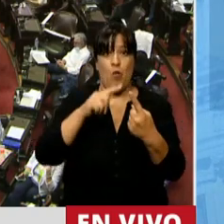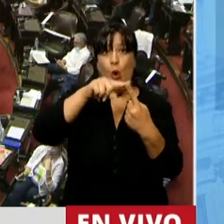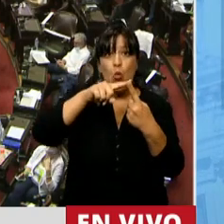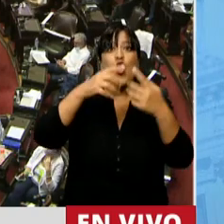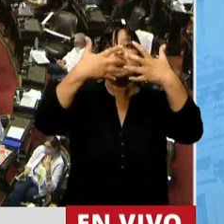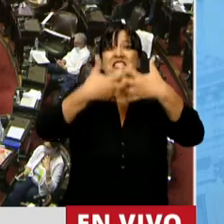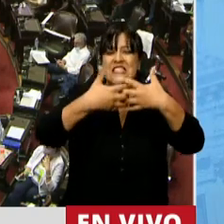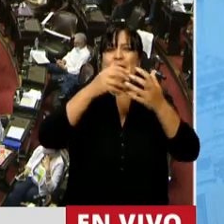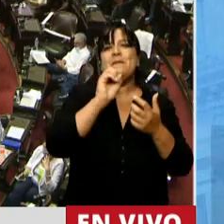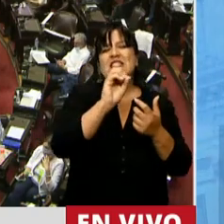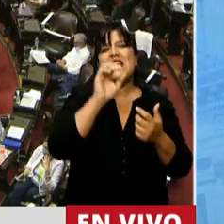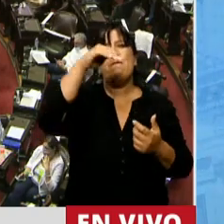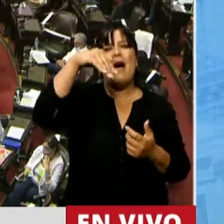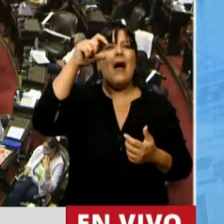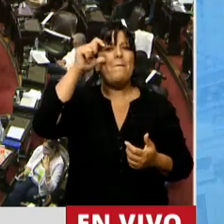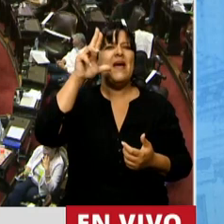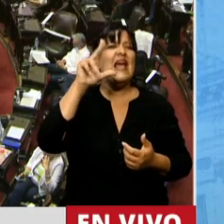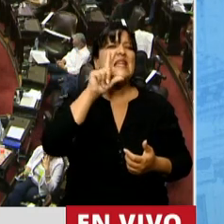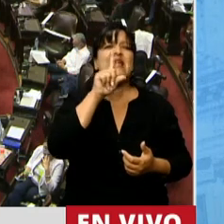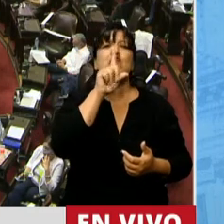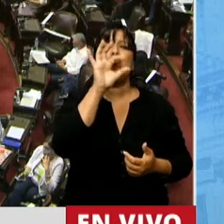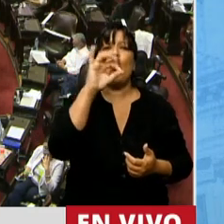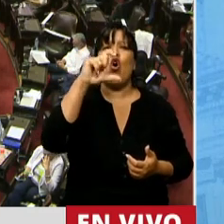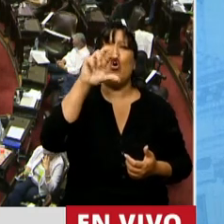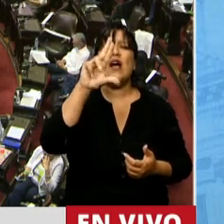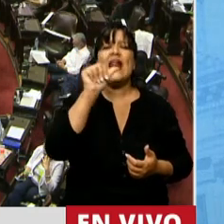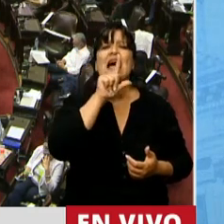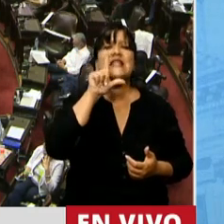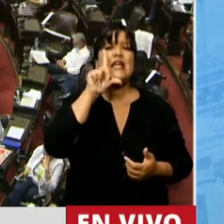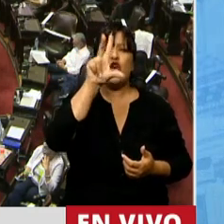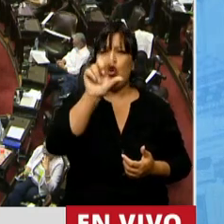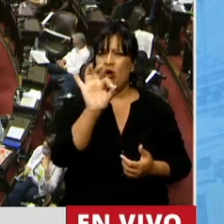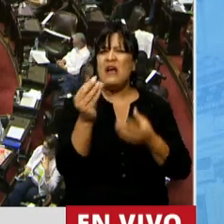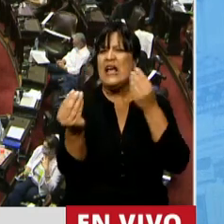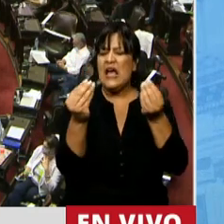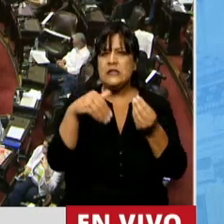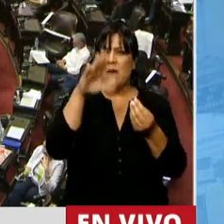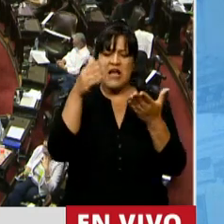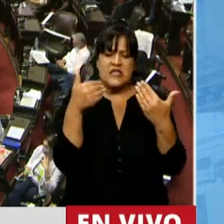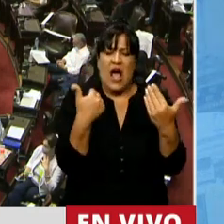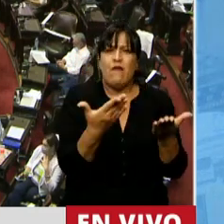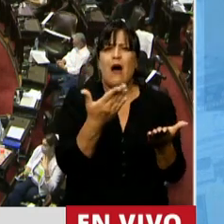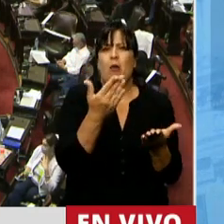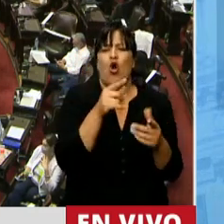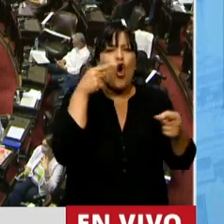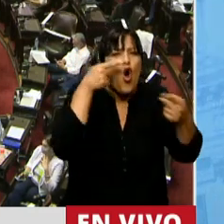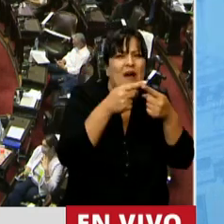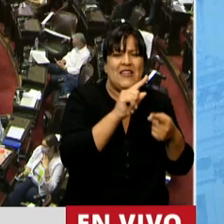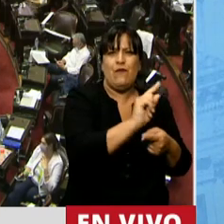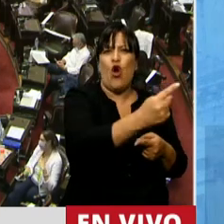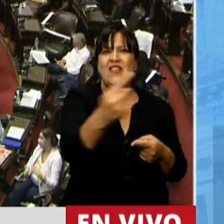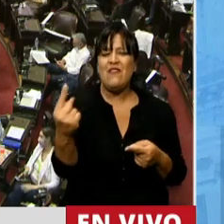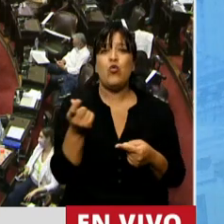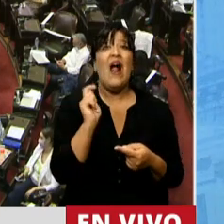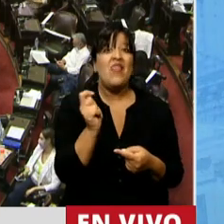sistema meritocrático, contributivo, que privilegia fundamentalmente los objetivos individuales de